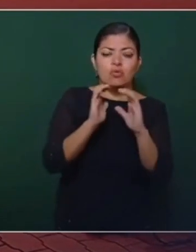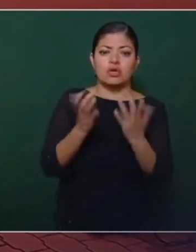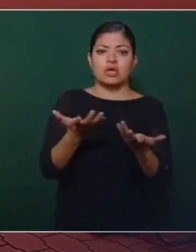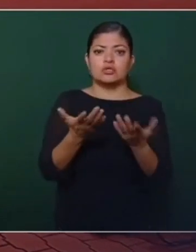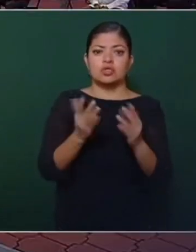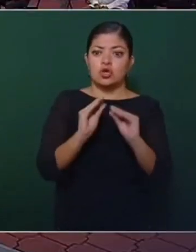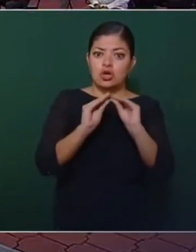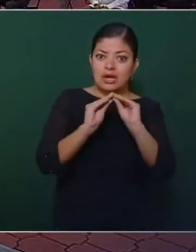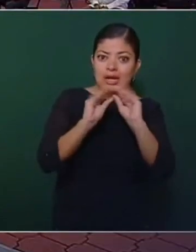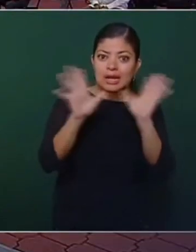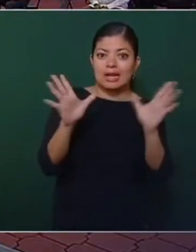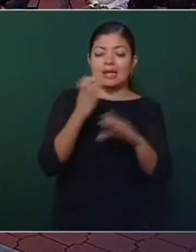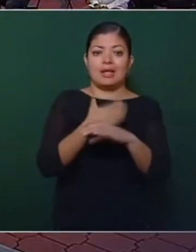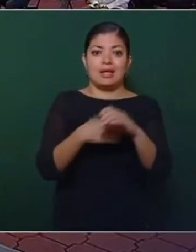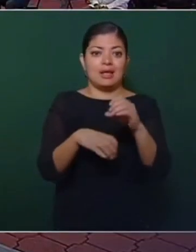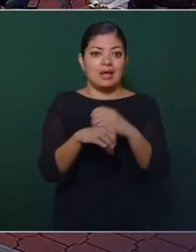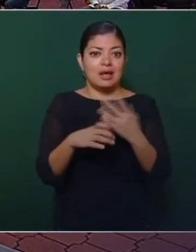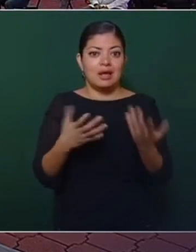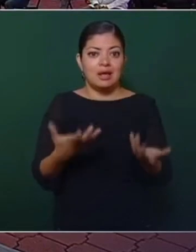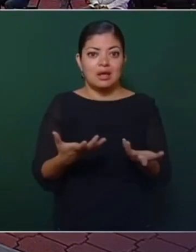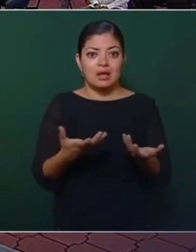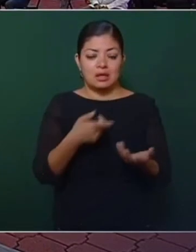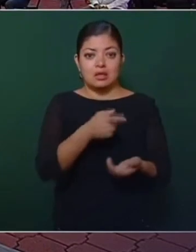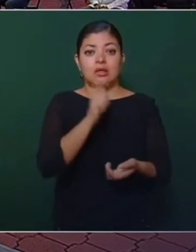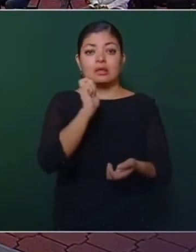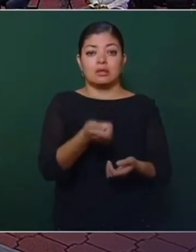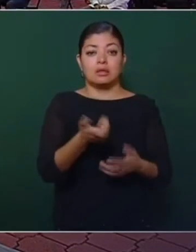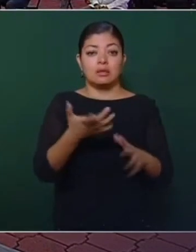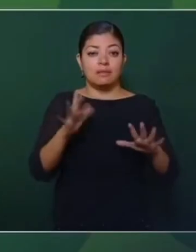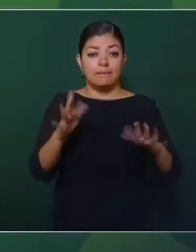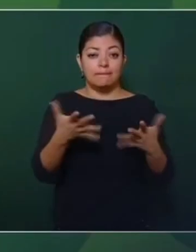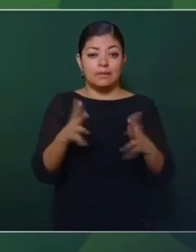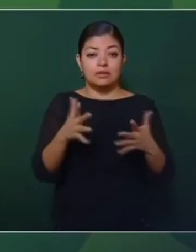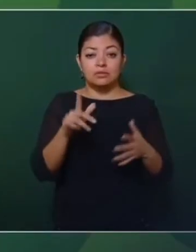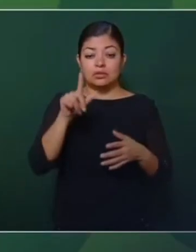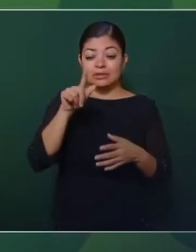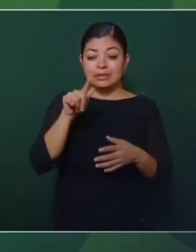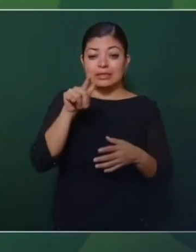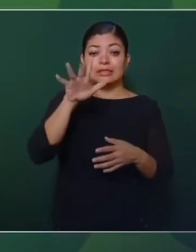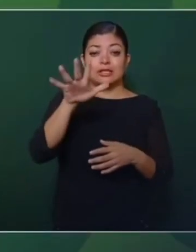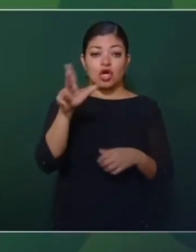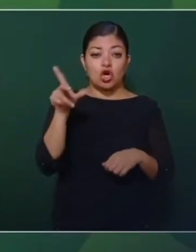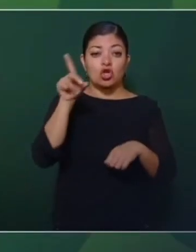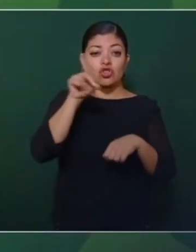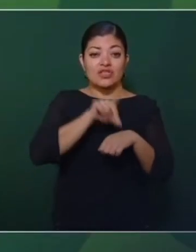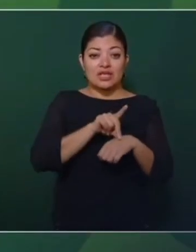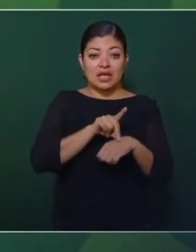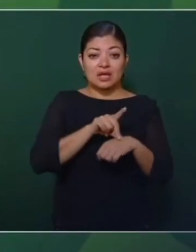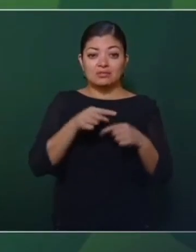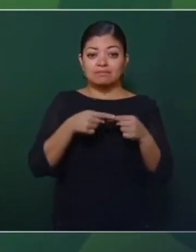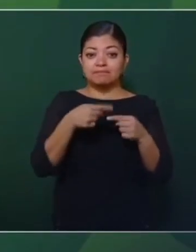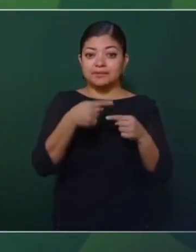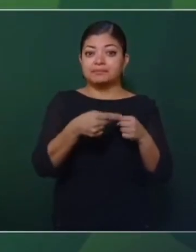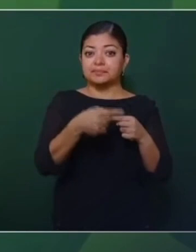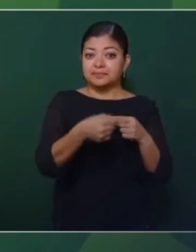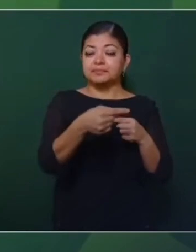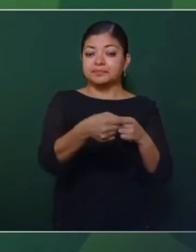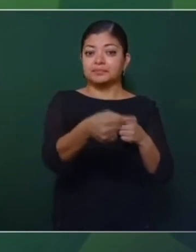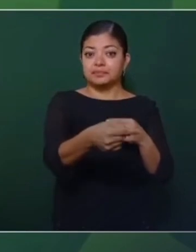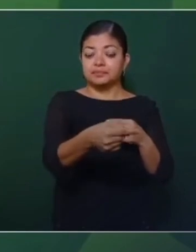que va a llevar 75 días y luego,